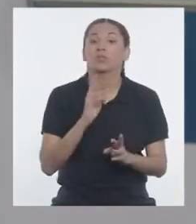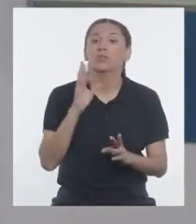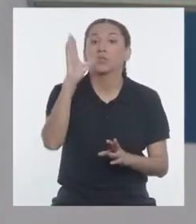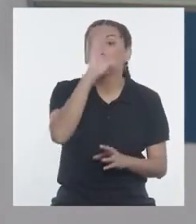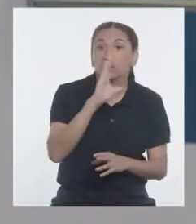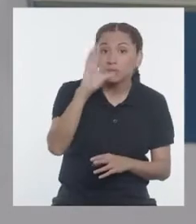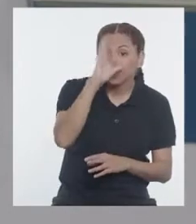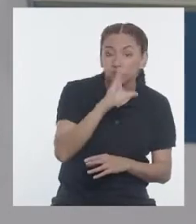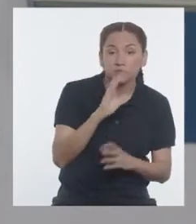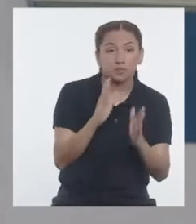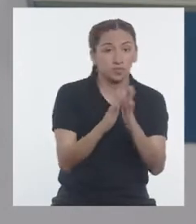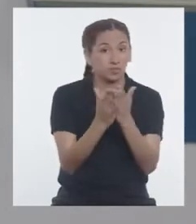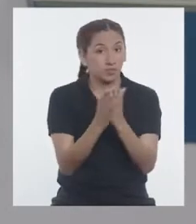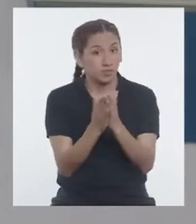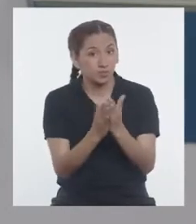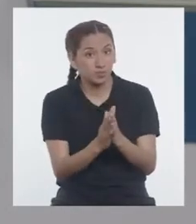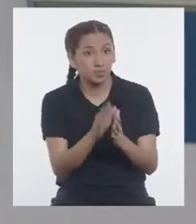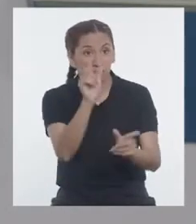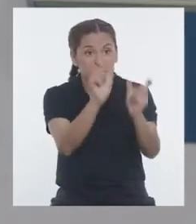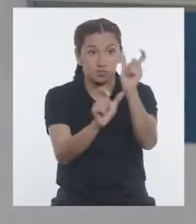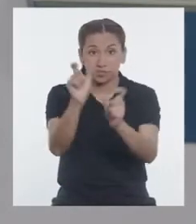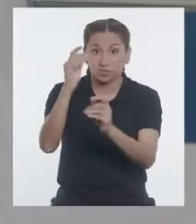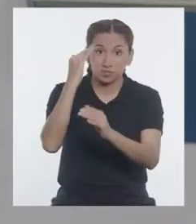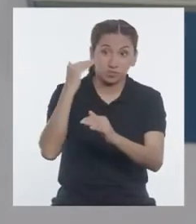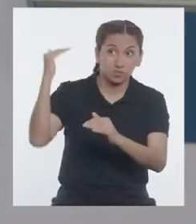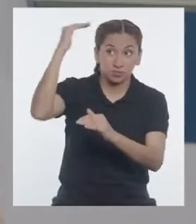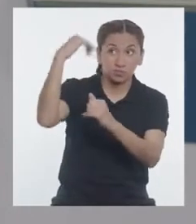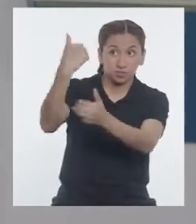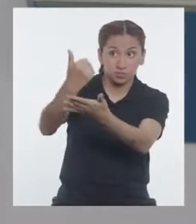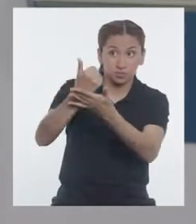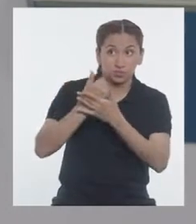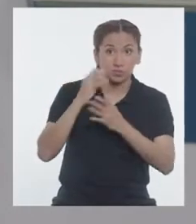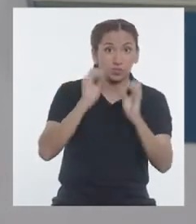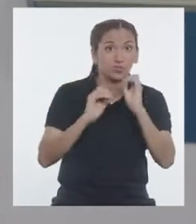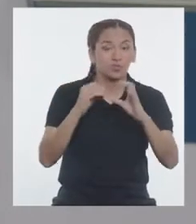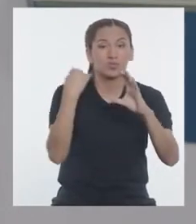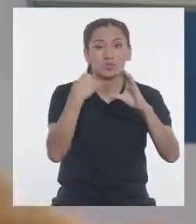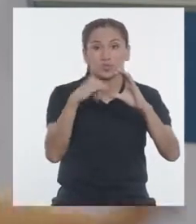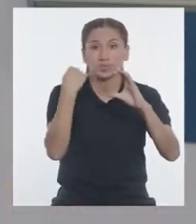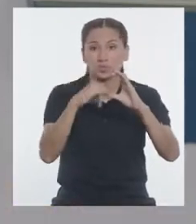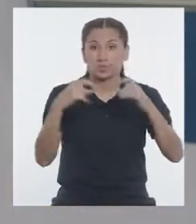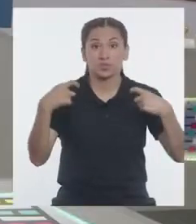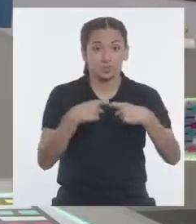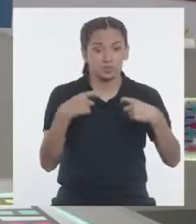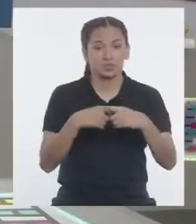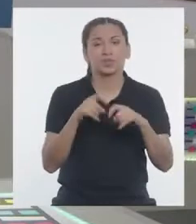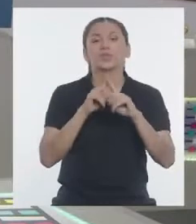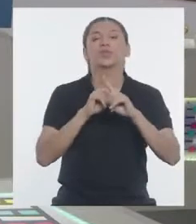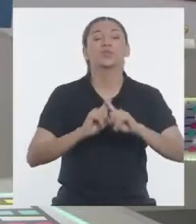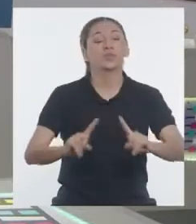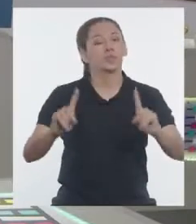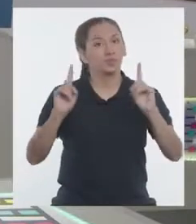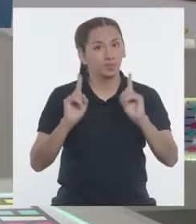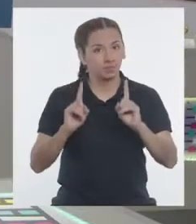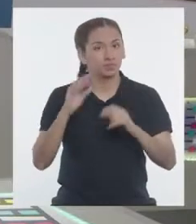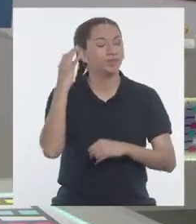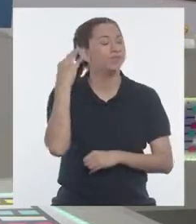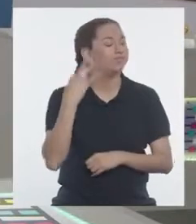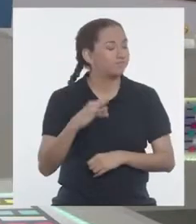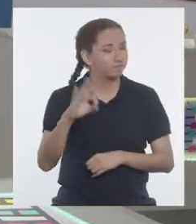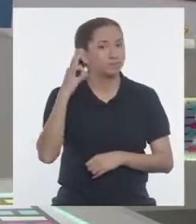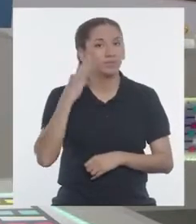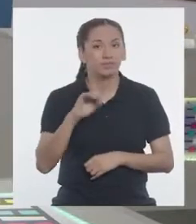libros, a personas que les orienten o a Internet. Pero